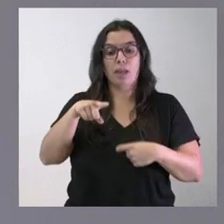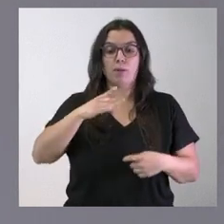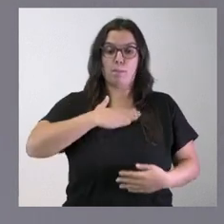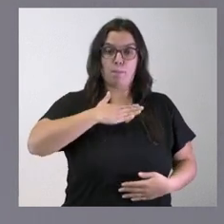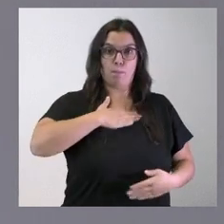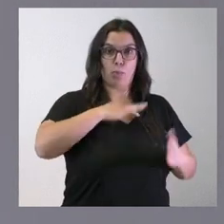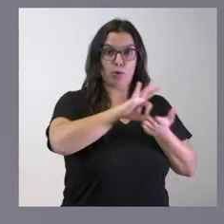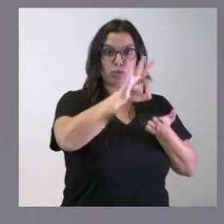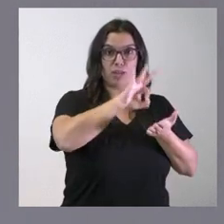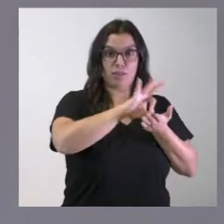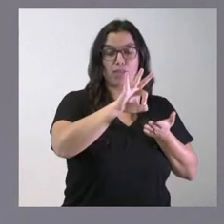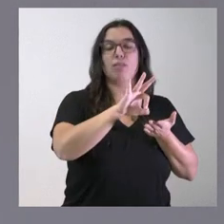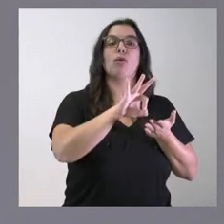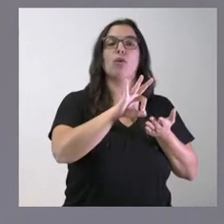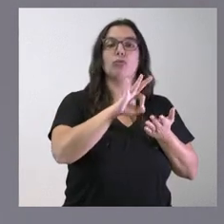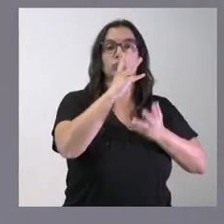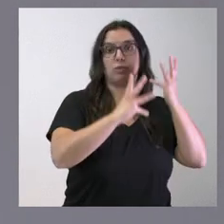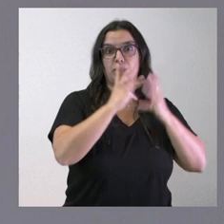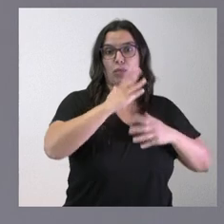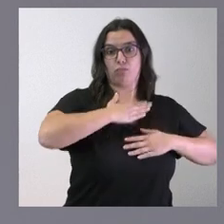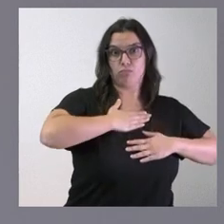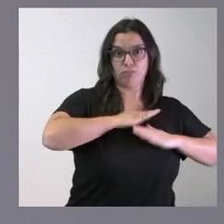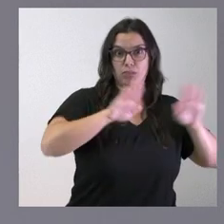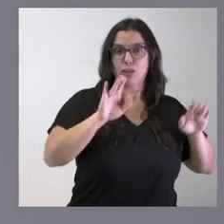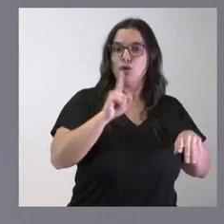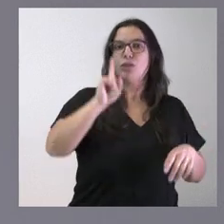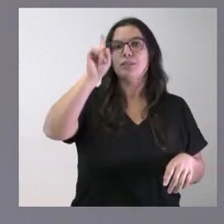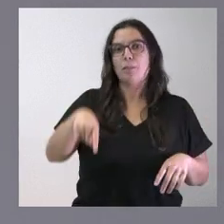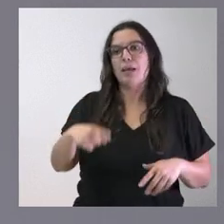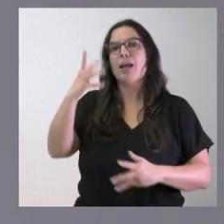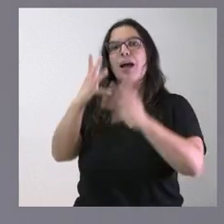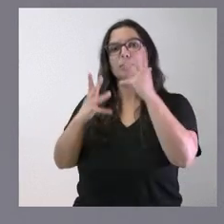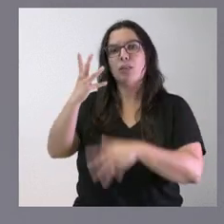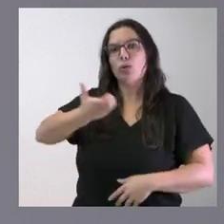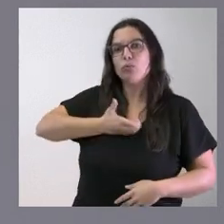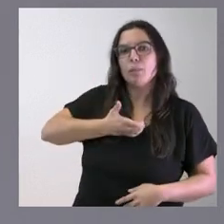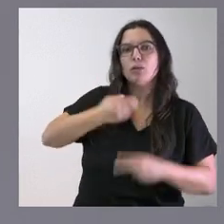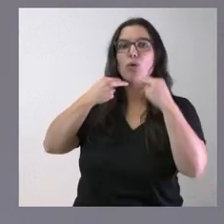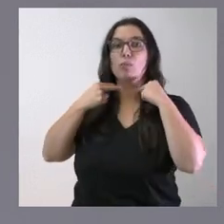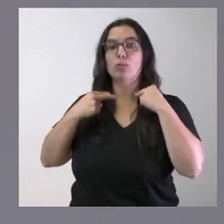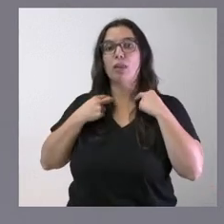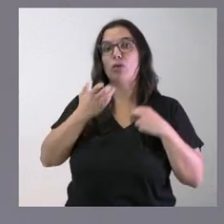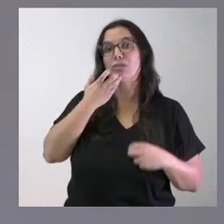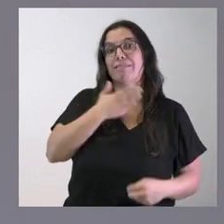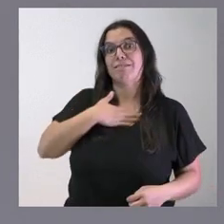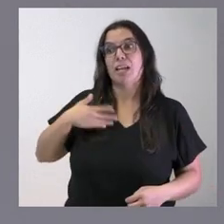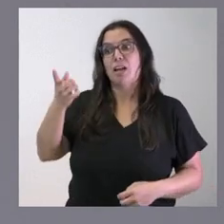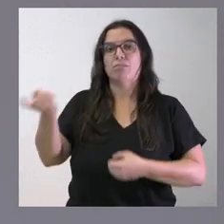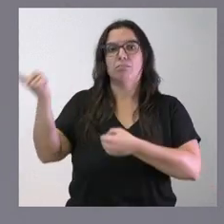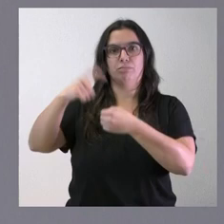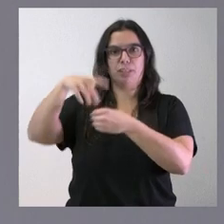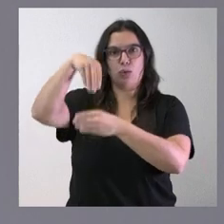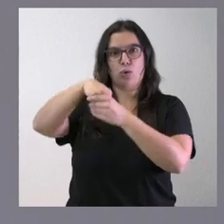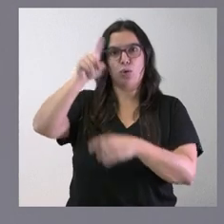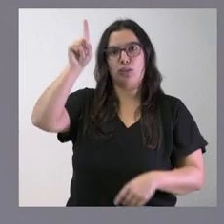servicios administrativos propios de la Administración Autonómica, sino sobre las administraciones locales. Teniendo en cuenta, a veces, la dificultad de muchos ciudadanos de